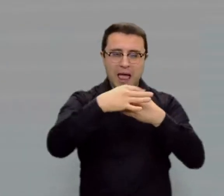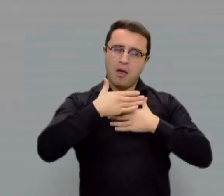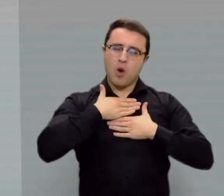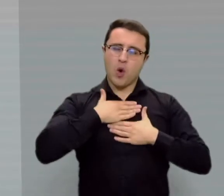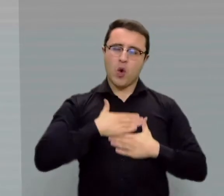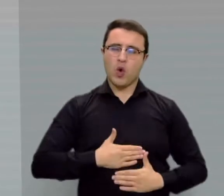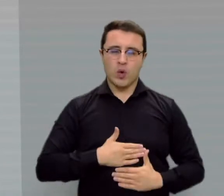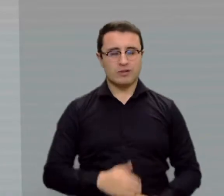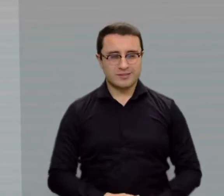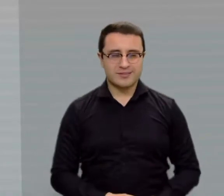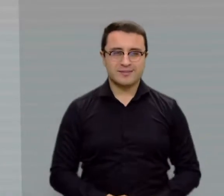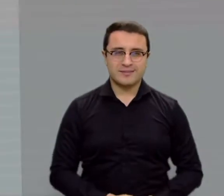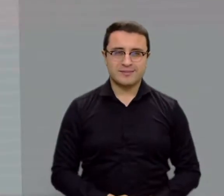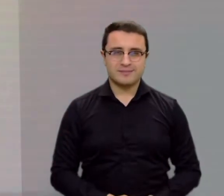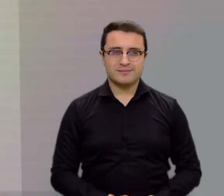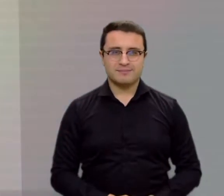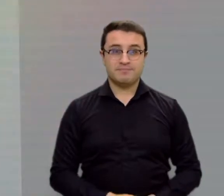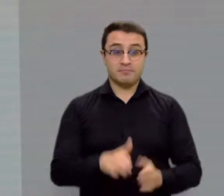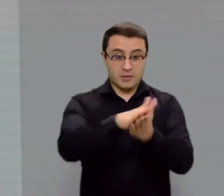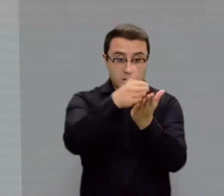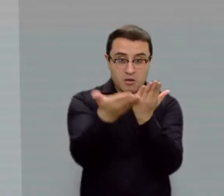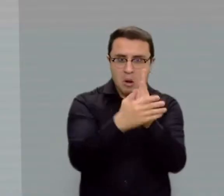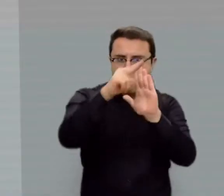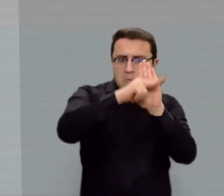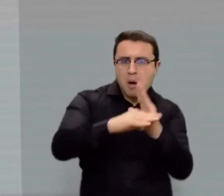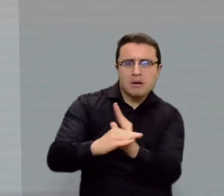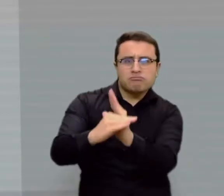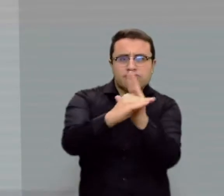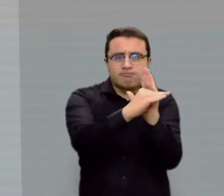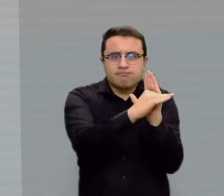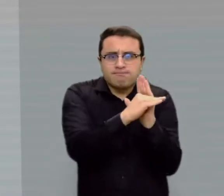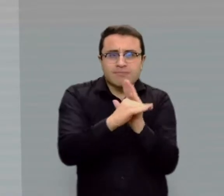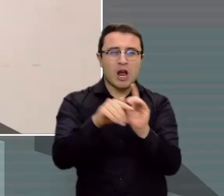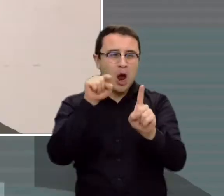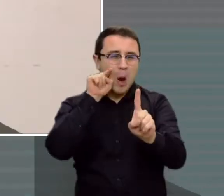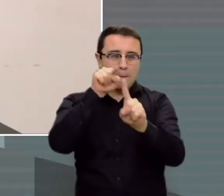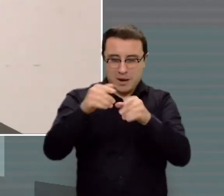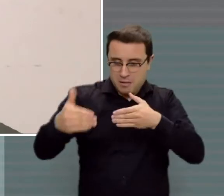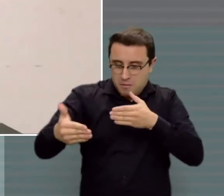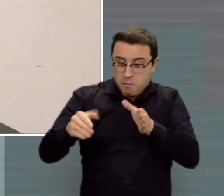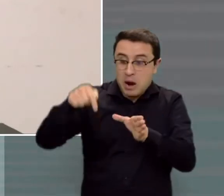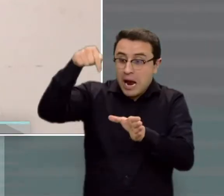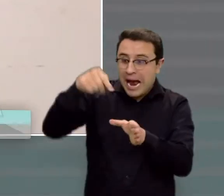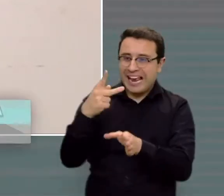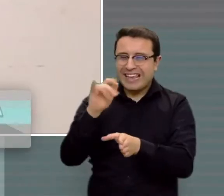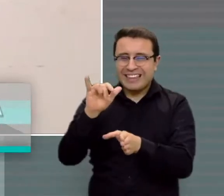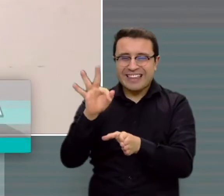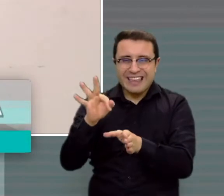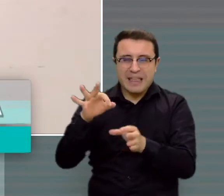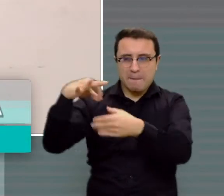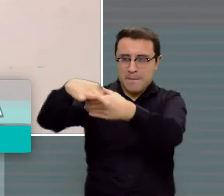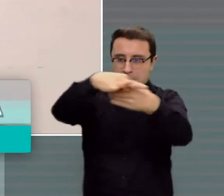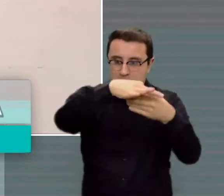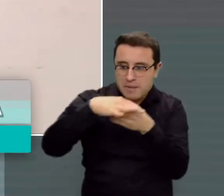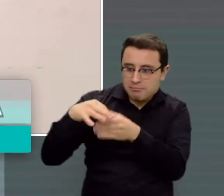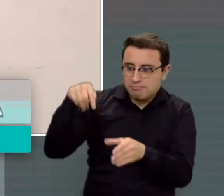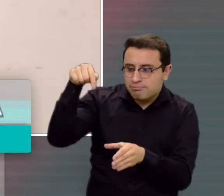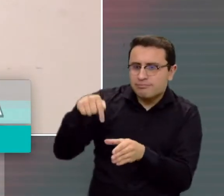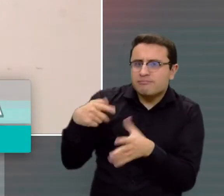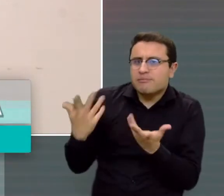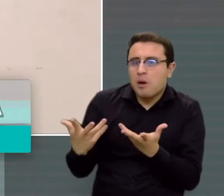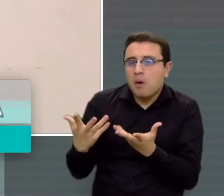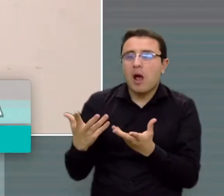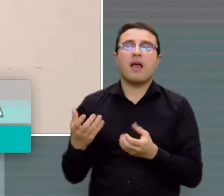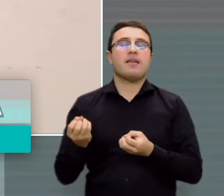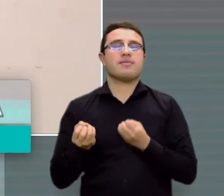¿Cuál es el protocolo de bioseguridad establecido para la llegada de los kits electorales? Los kits electorales deberán ser recibidos por el señor